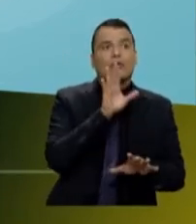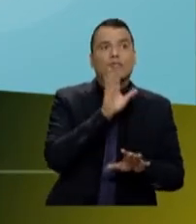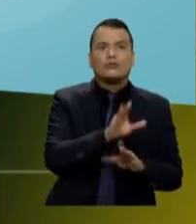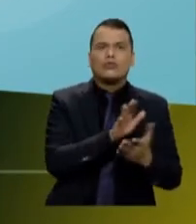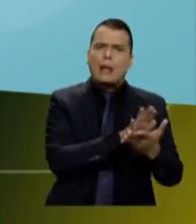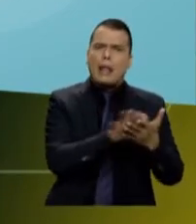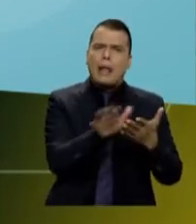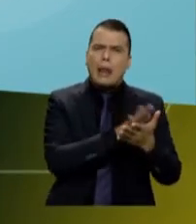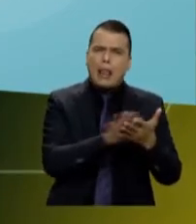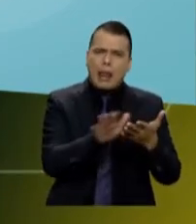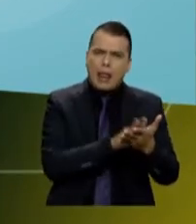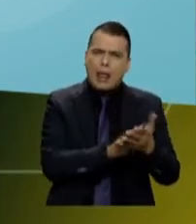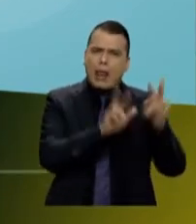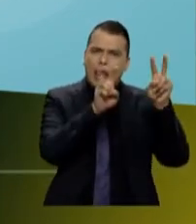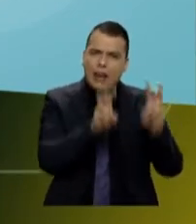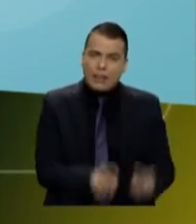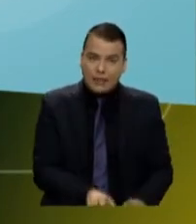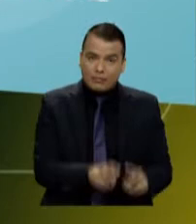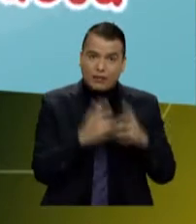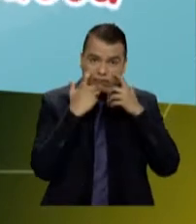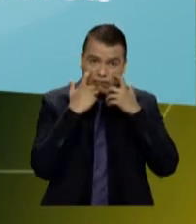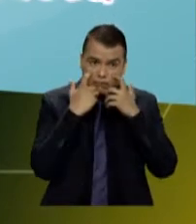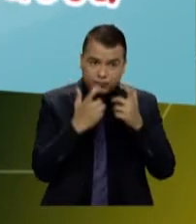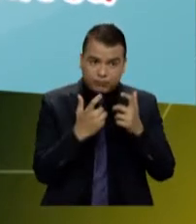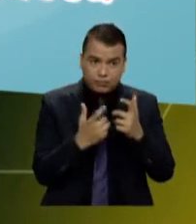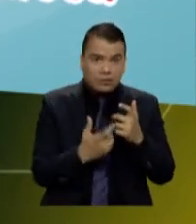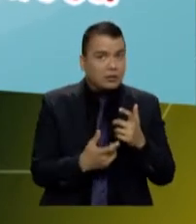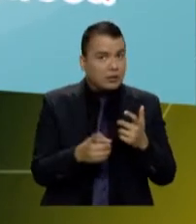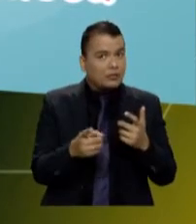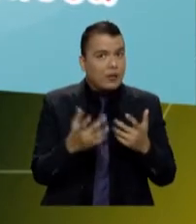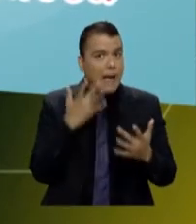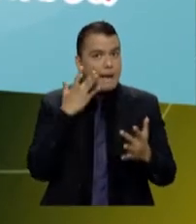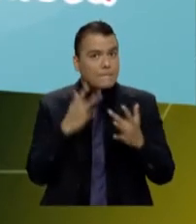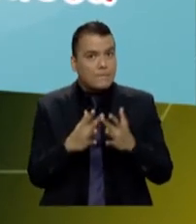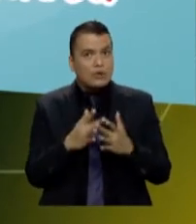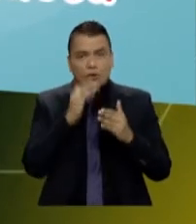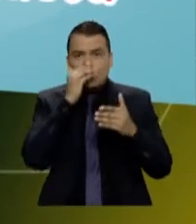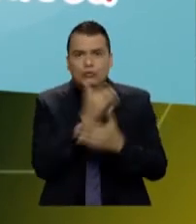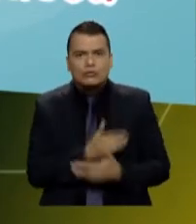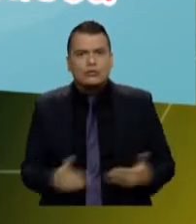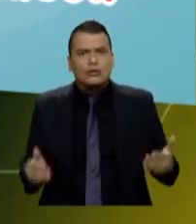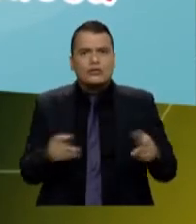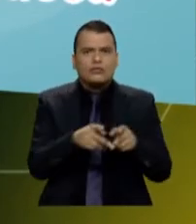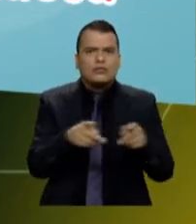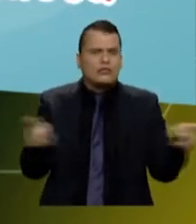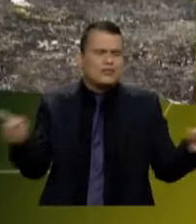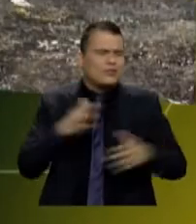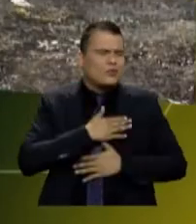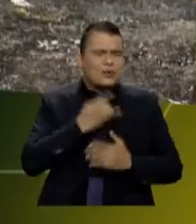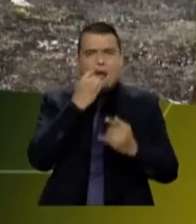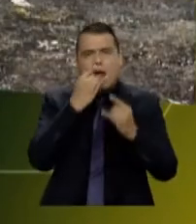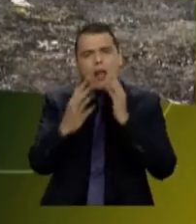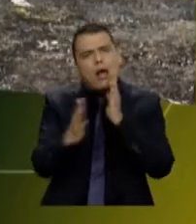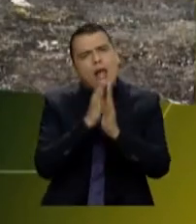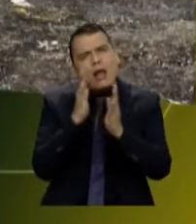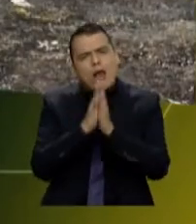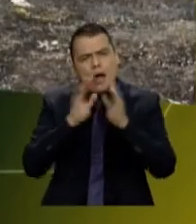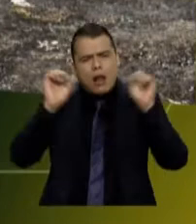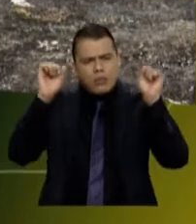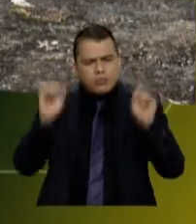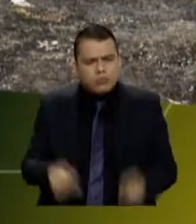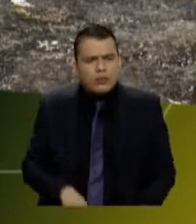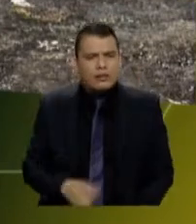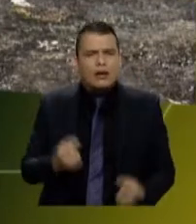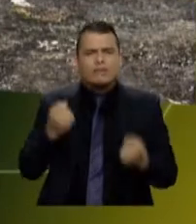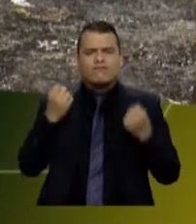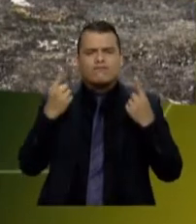muy técnico al nivel de los niños, al nivel de los adultos, al nivel de los estudiantes, y hace que